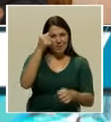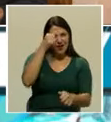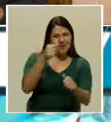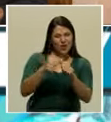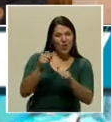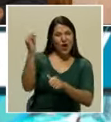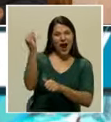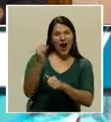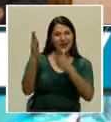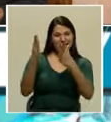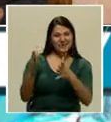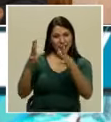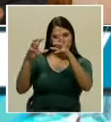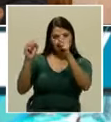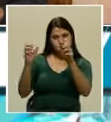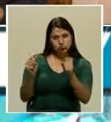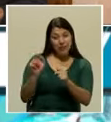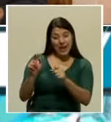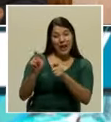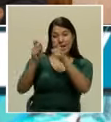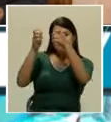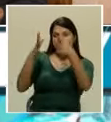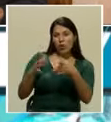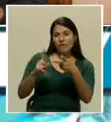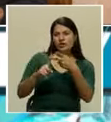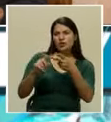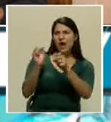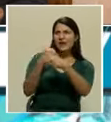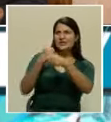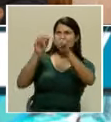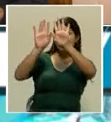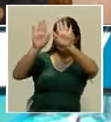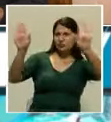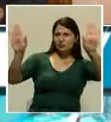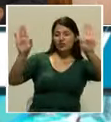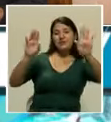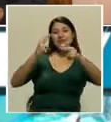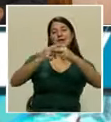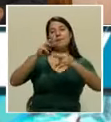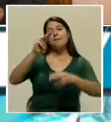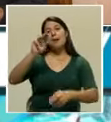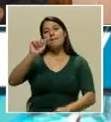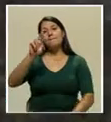artista plástico, profesor y muralista Marco Chía.